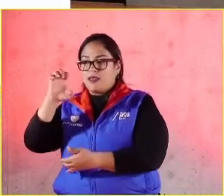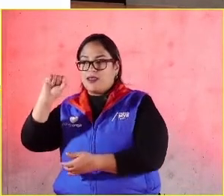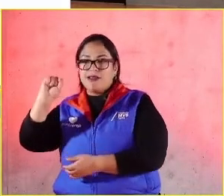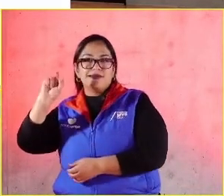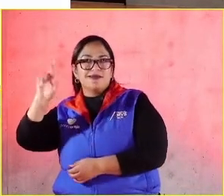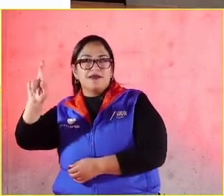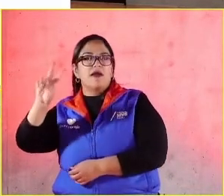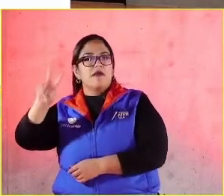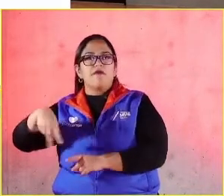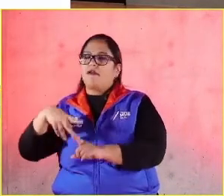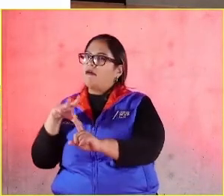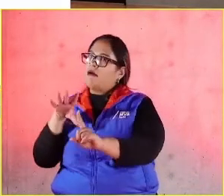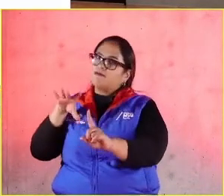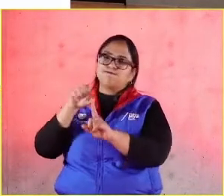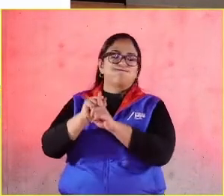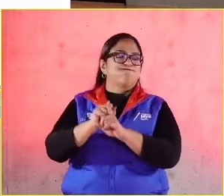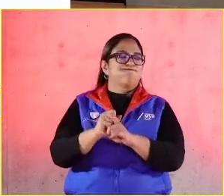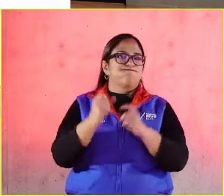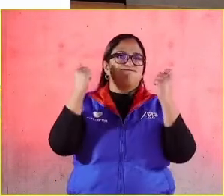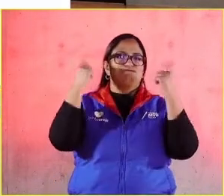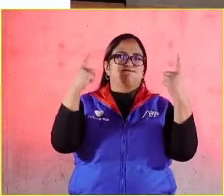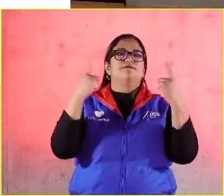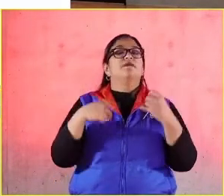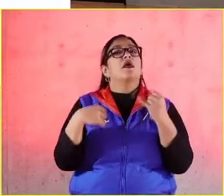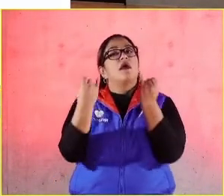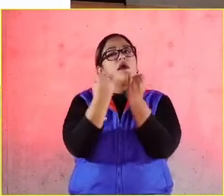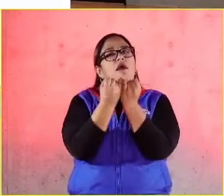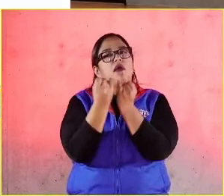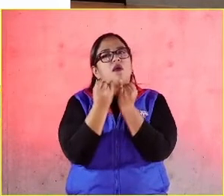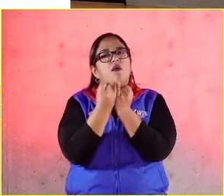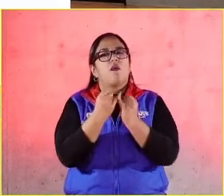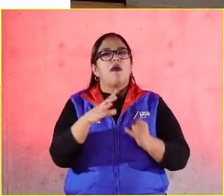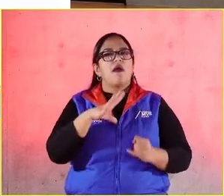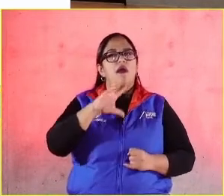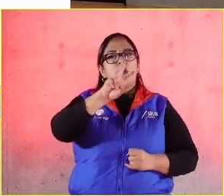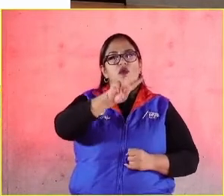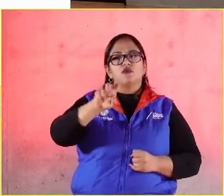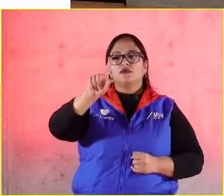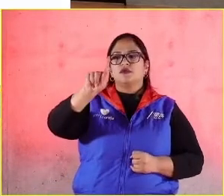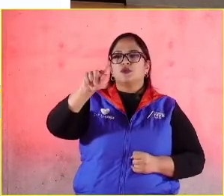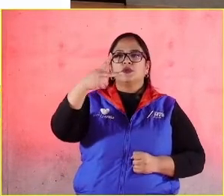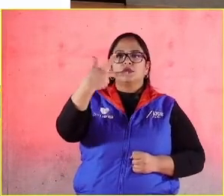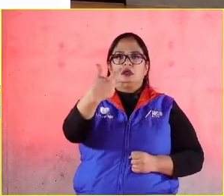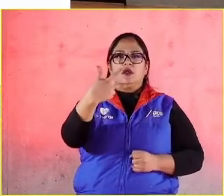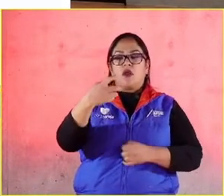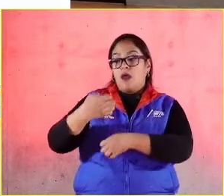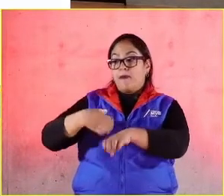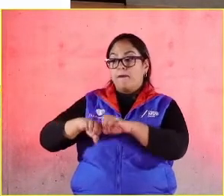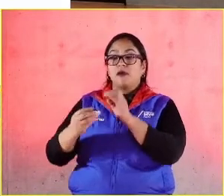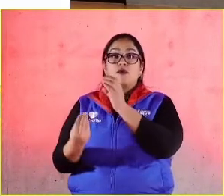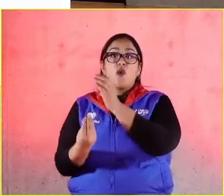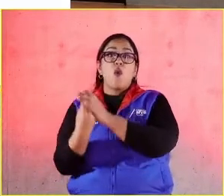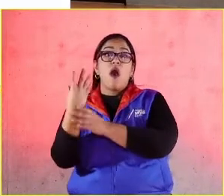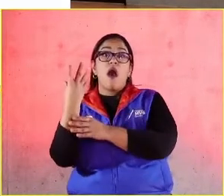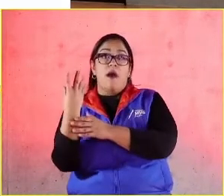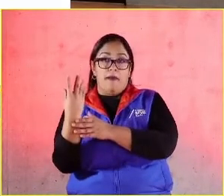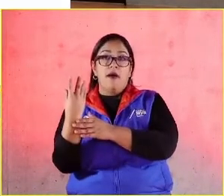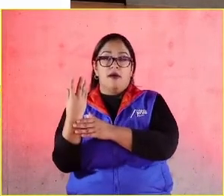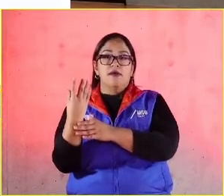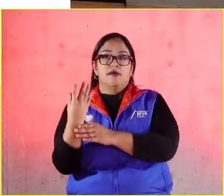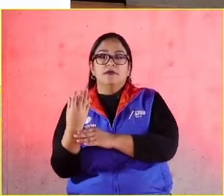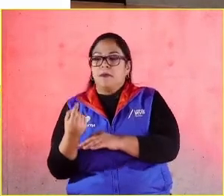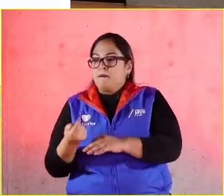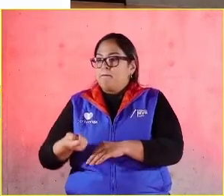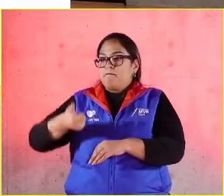Responsable, es un gran logro y en particular el tener 278 empresas nuevas en el que por